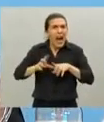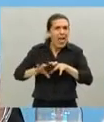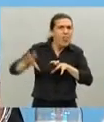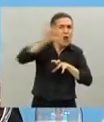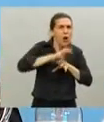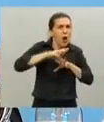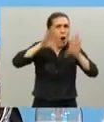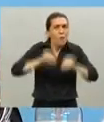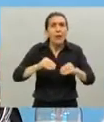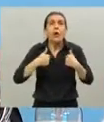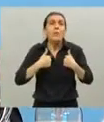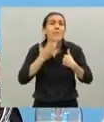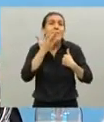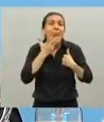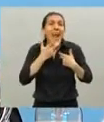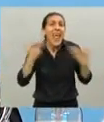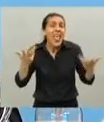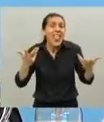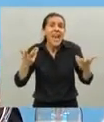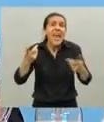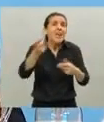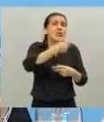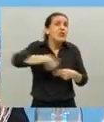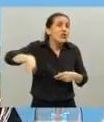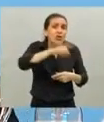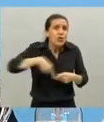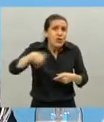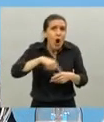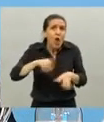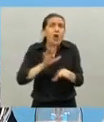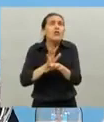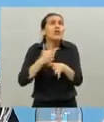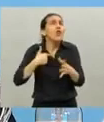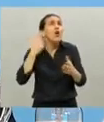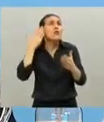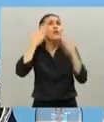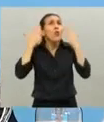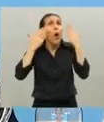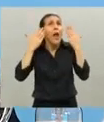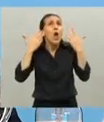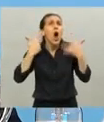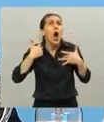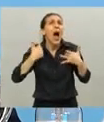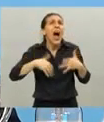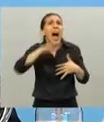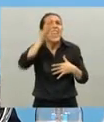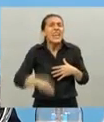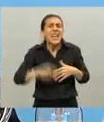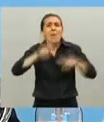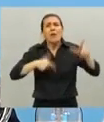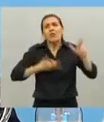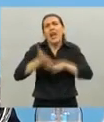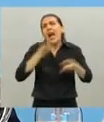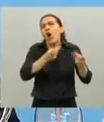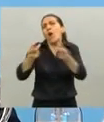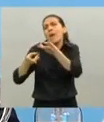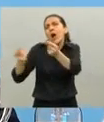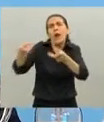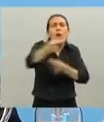a mí me encantaría que estén todos los negocios abiertos y la verdad yo soñaba con una Argentina que consuma en este momento